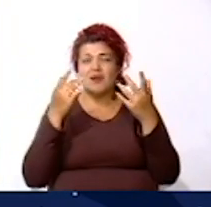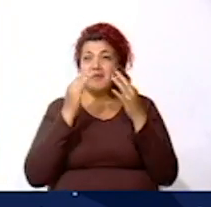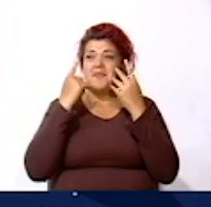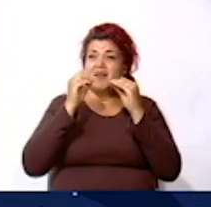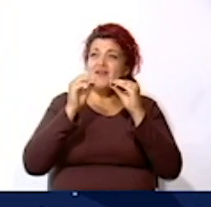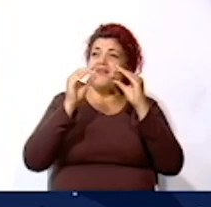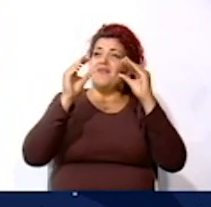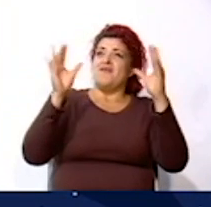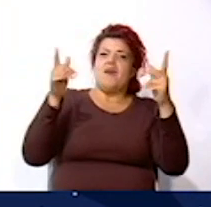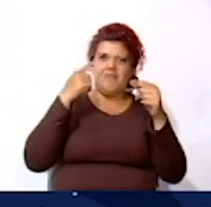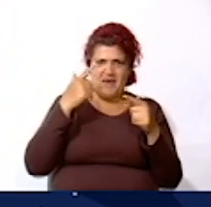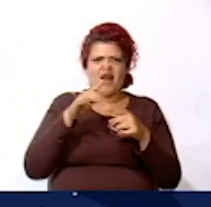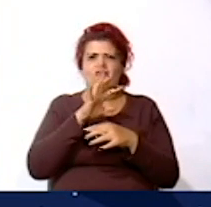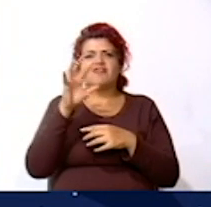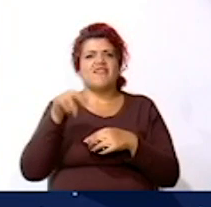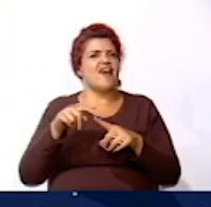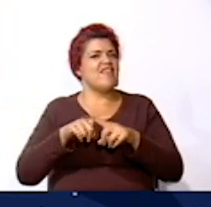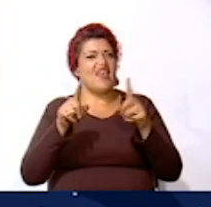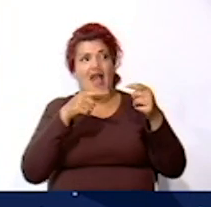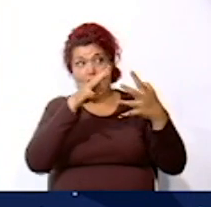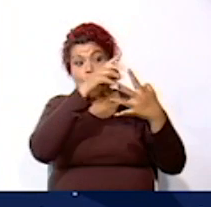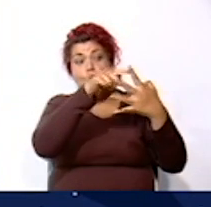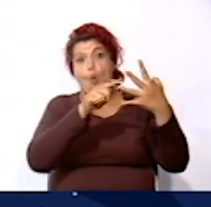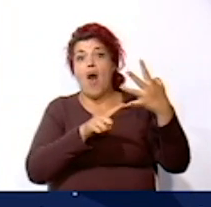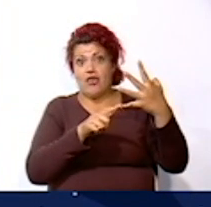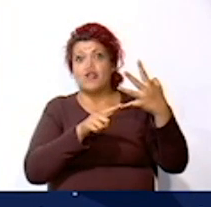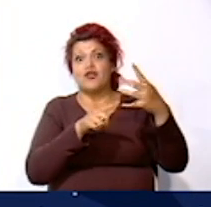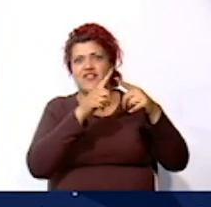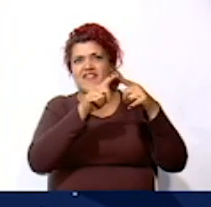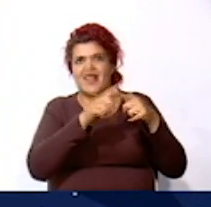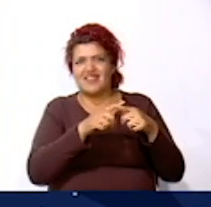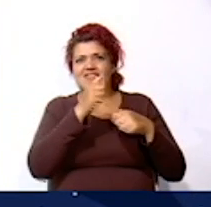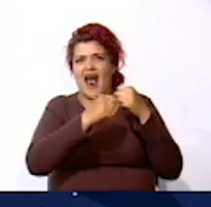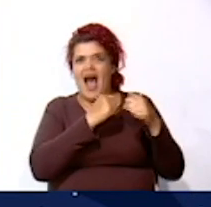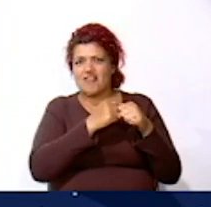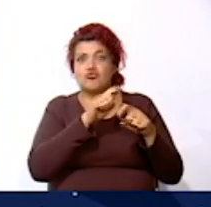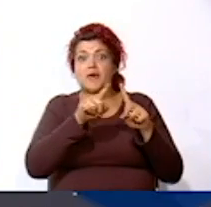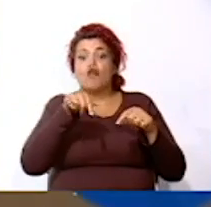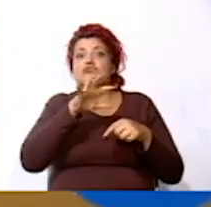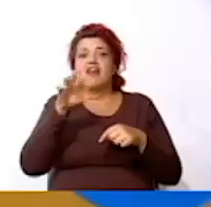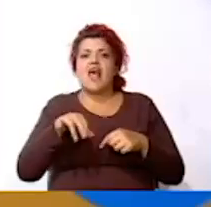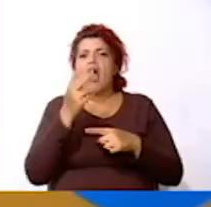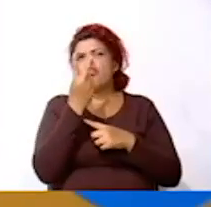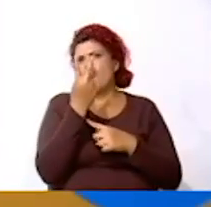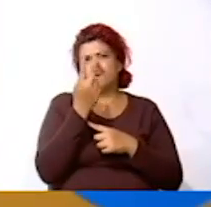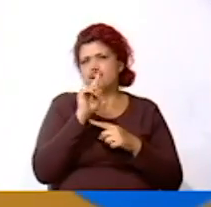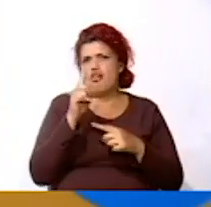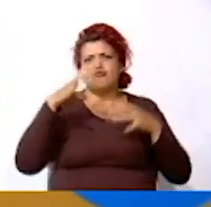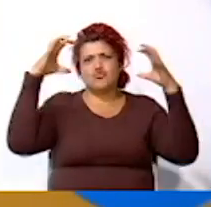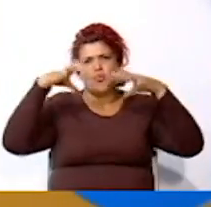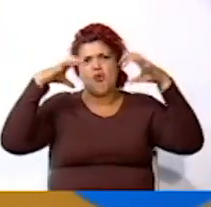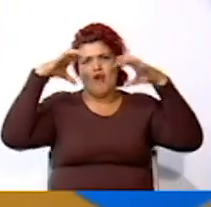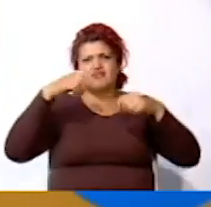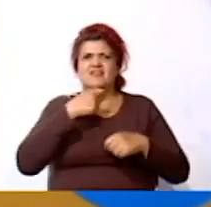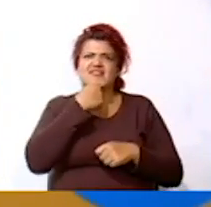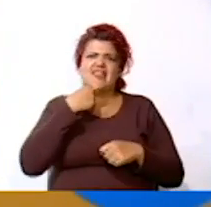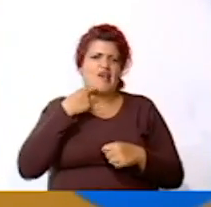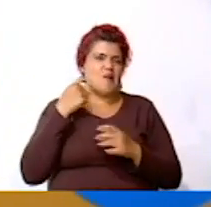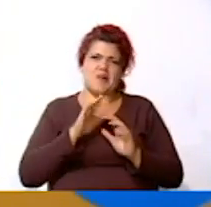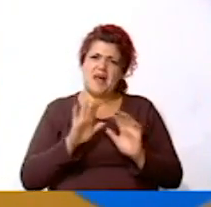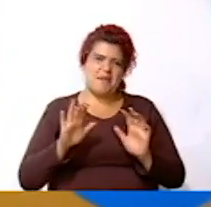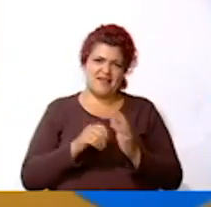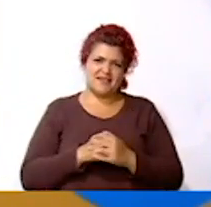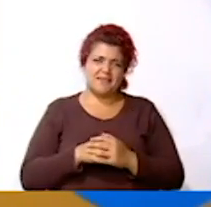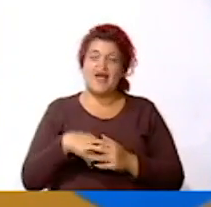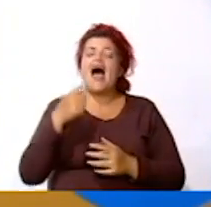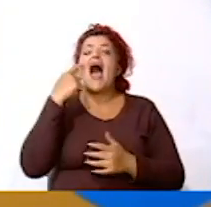Lluviosa y seca Muy bien Ahora les voy a enseñar a ustedes Cómo son